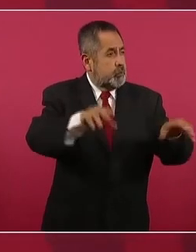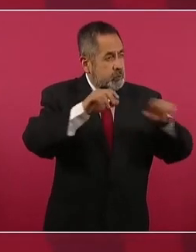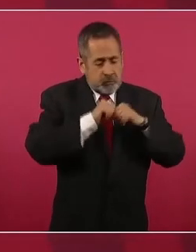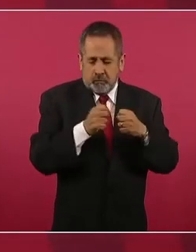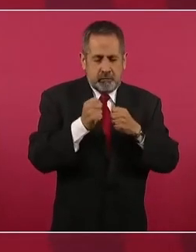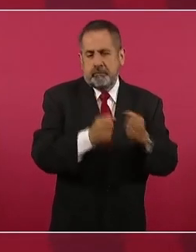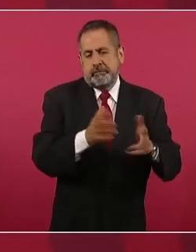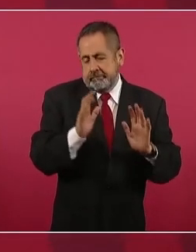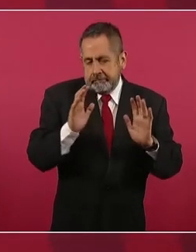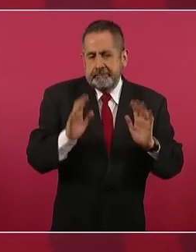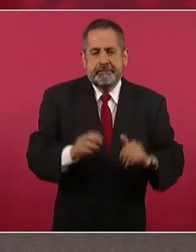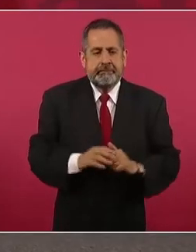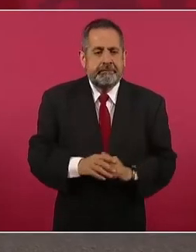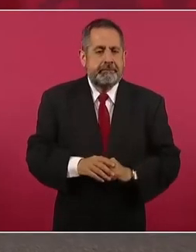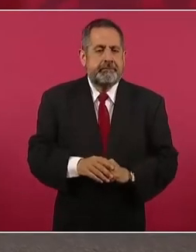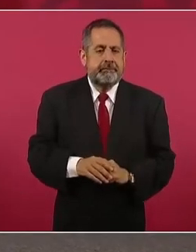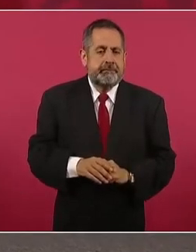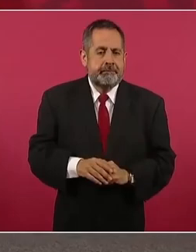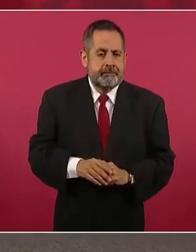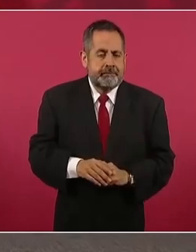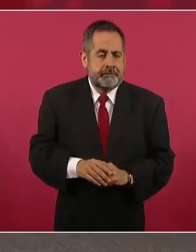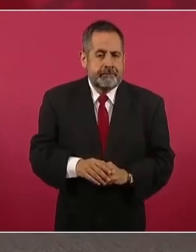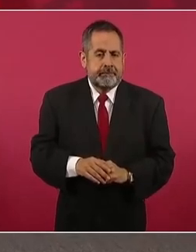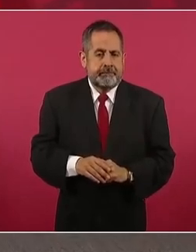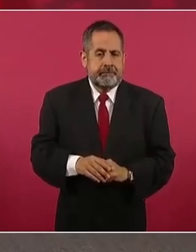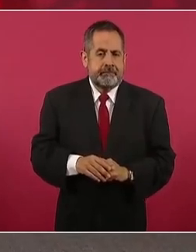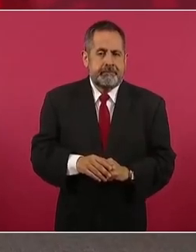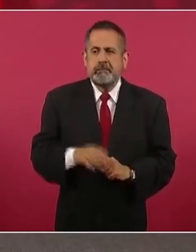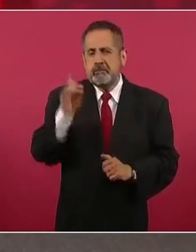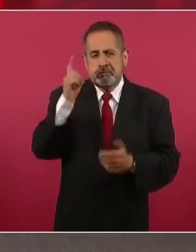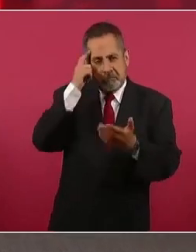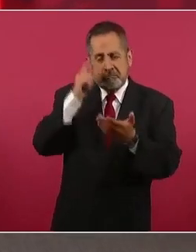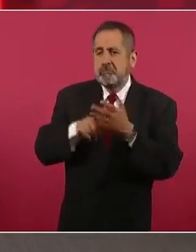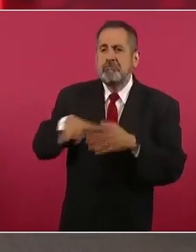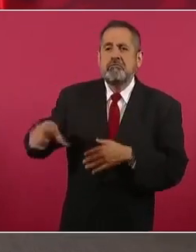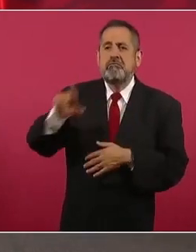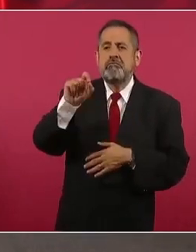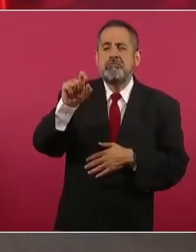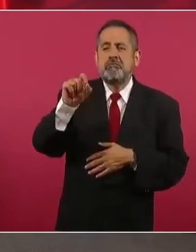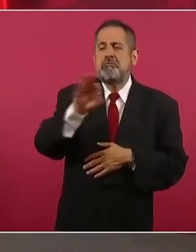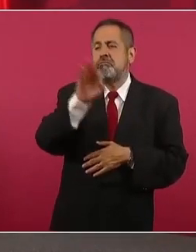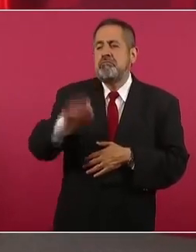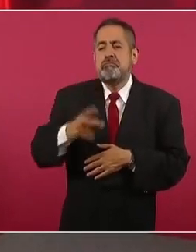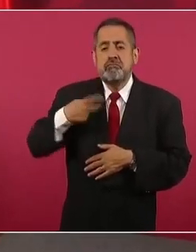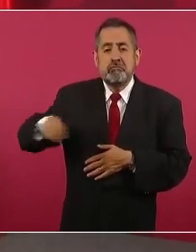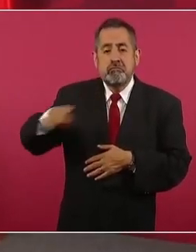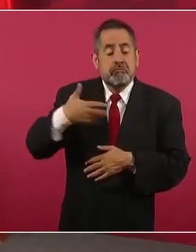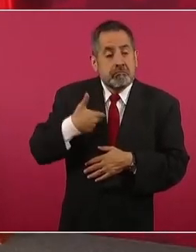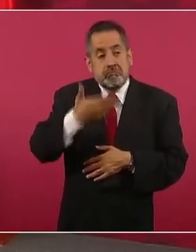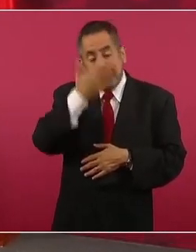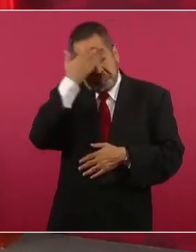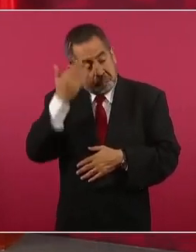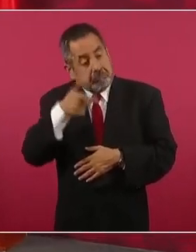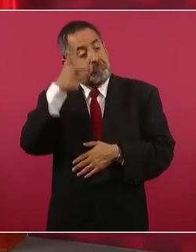y un 20 por ciento no sabe.